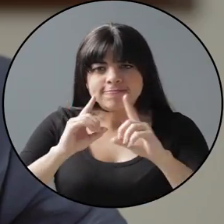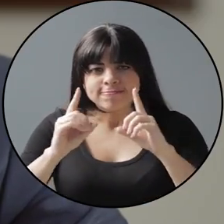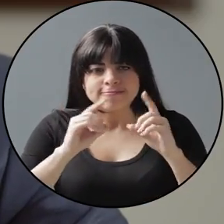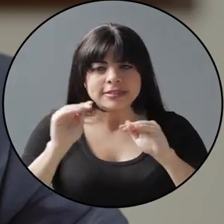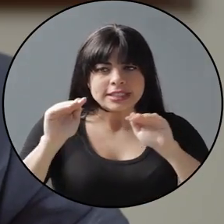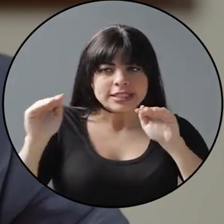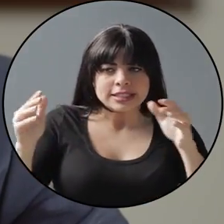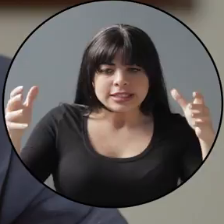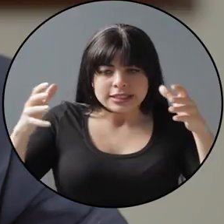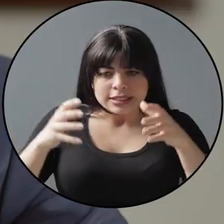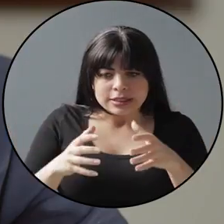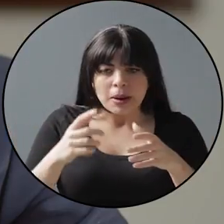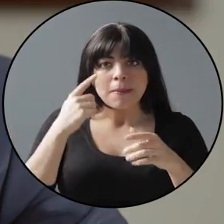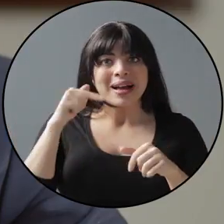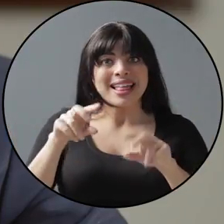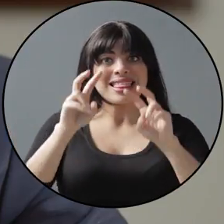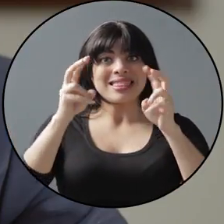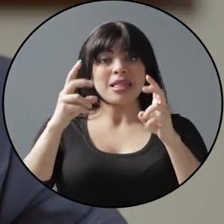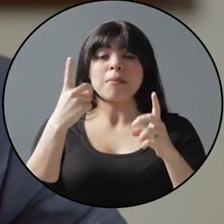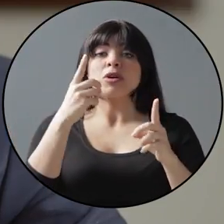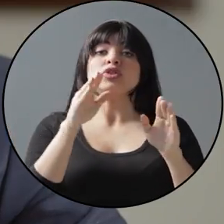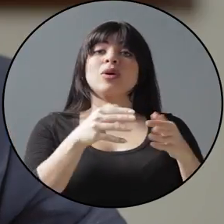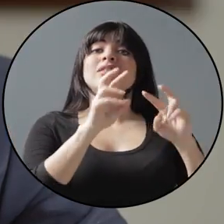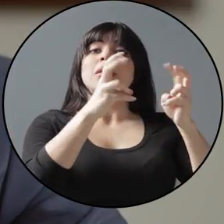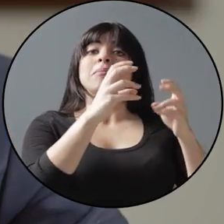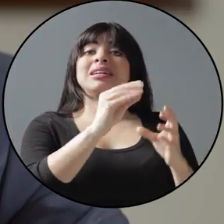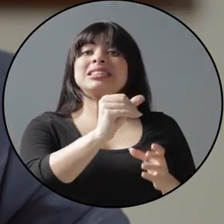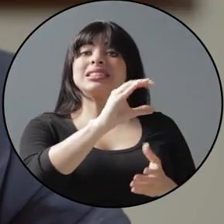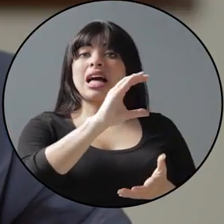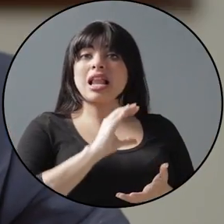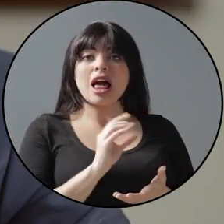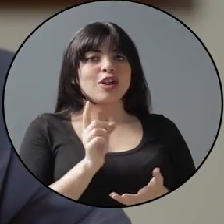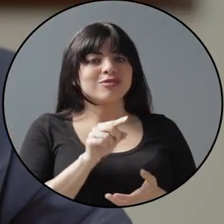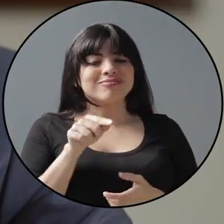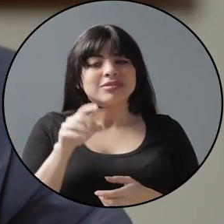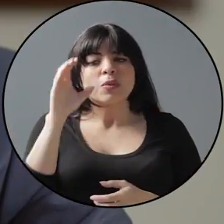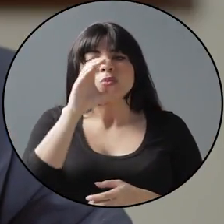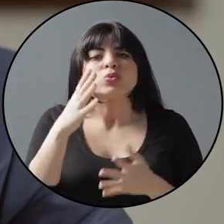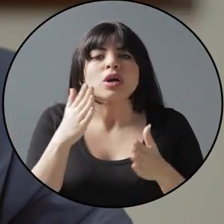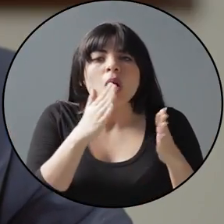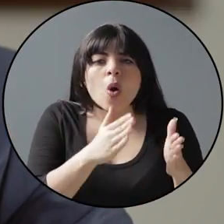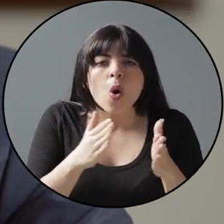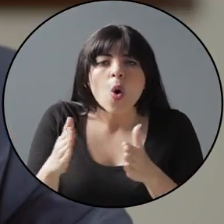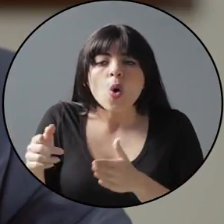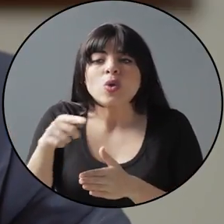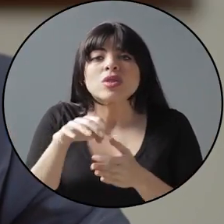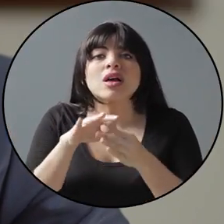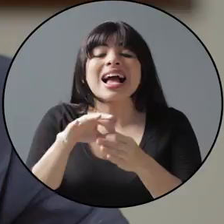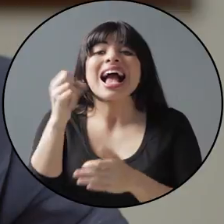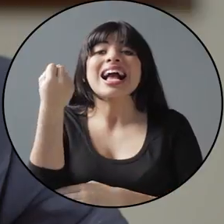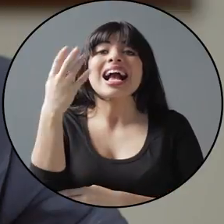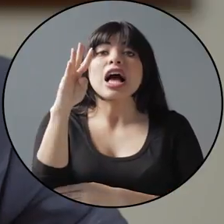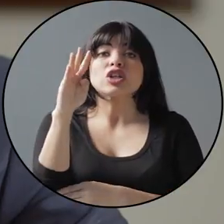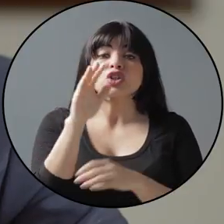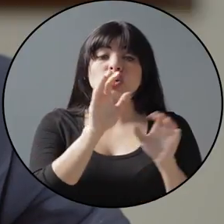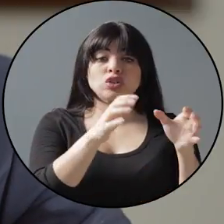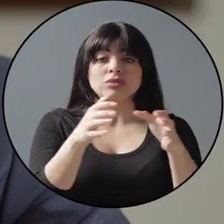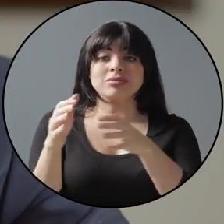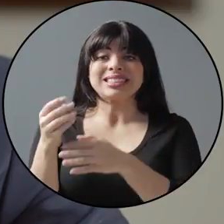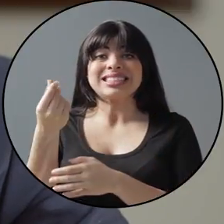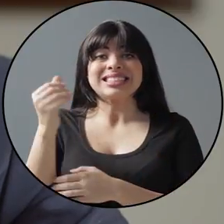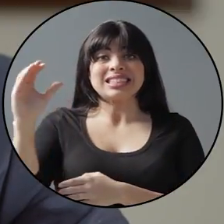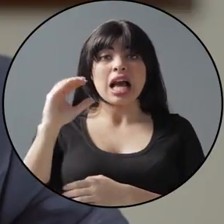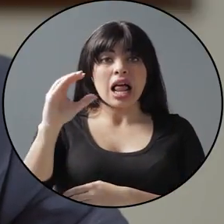para abordar este tema que no se limita solo a salarios, sino implica ordenar 14 regímenes